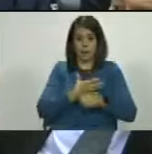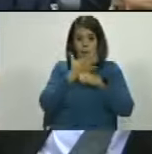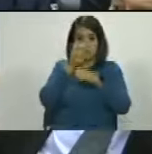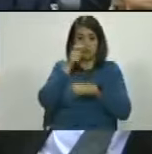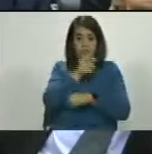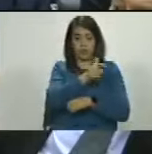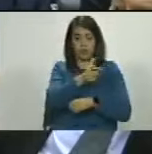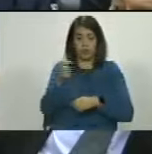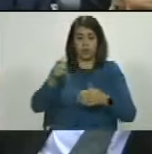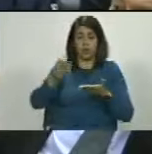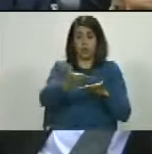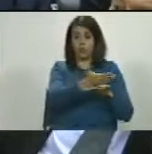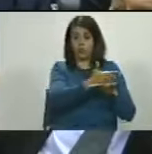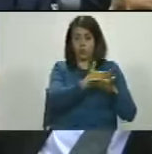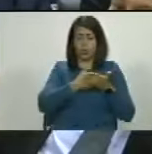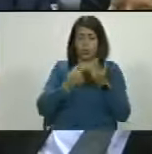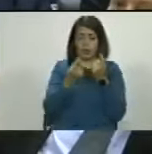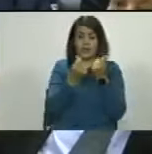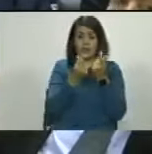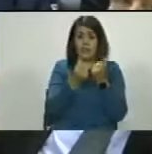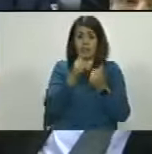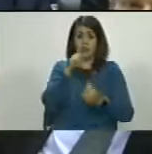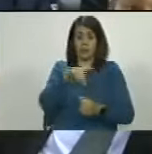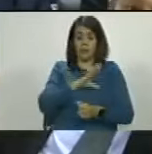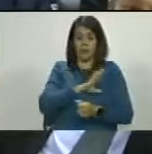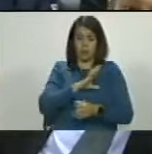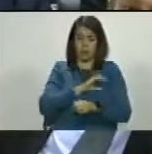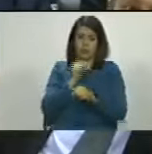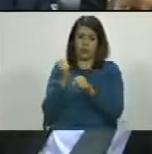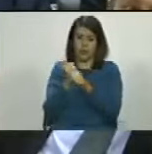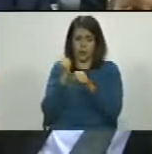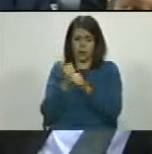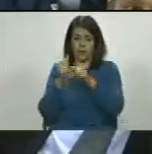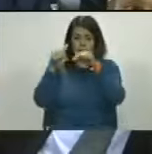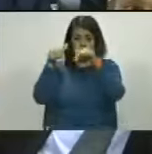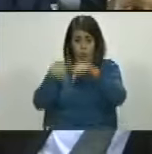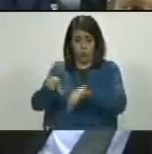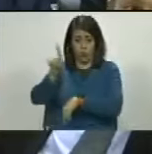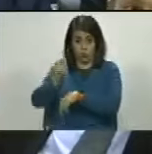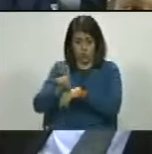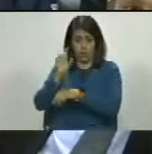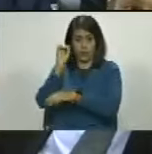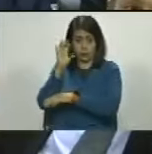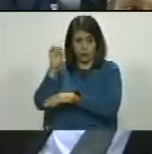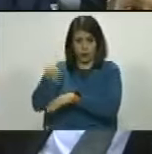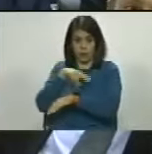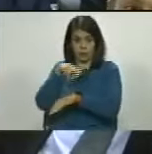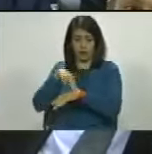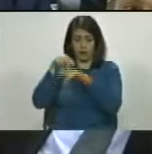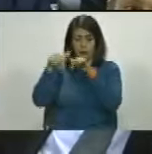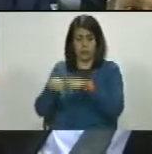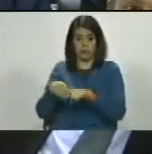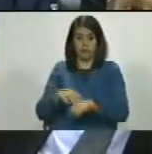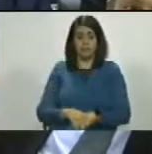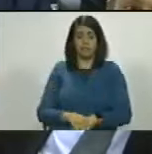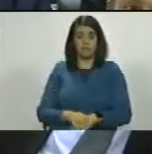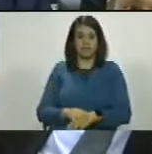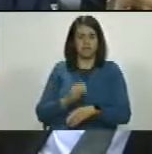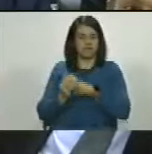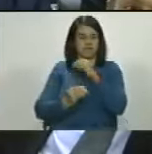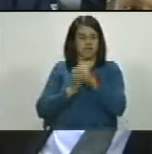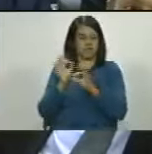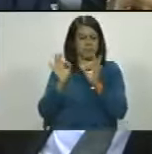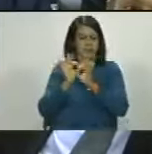un pueblo y saqueadores de los reales, inclusive de los trabajadores de la legítima Asamblea Nacional. La impunidad